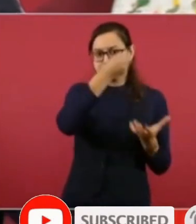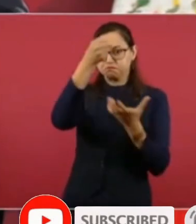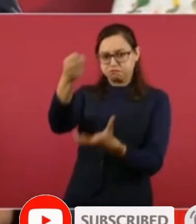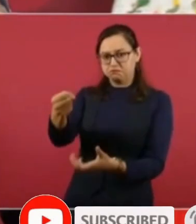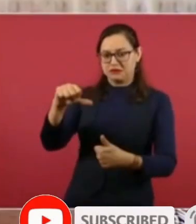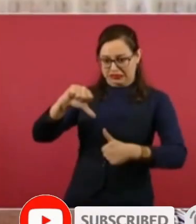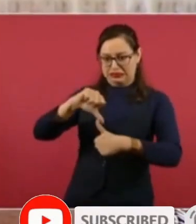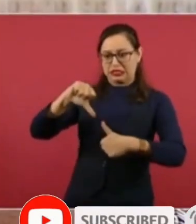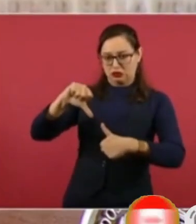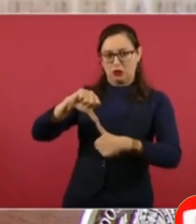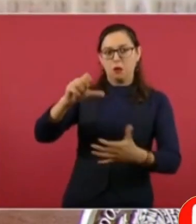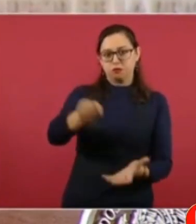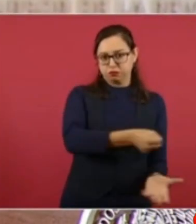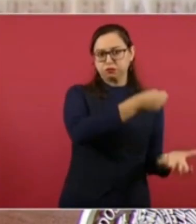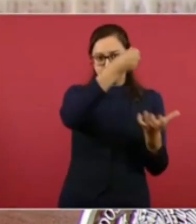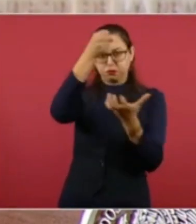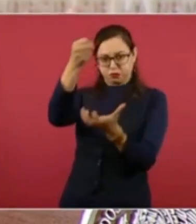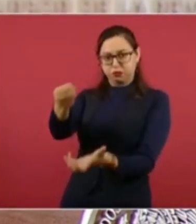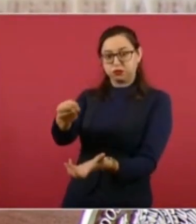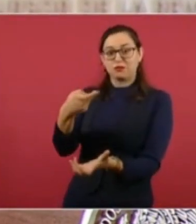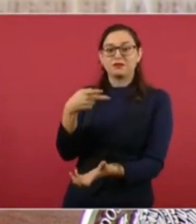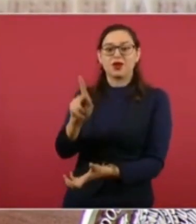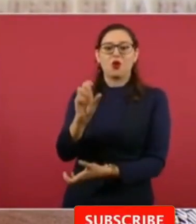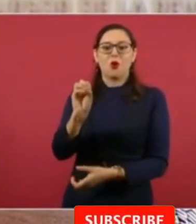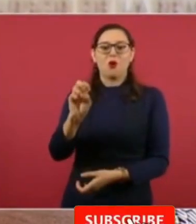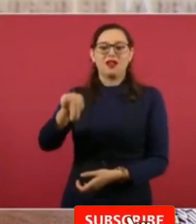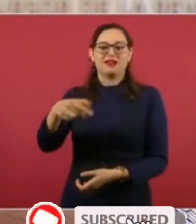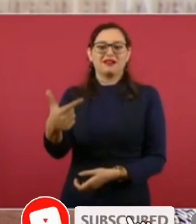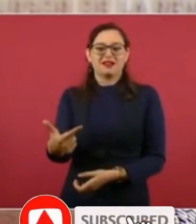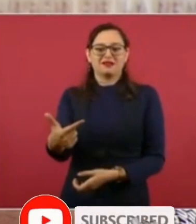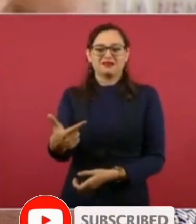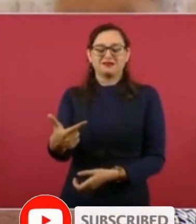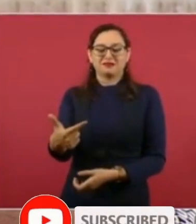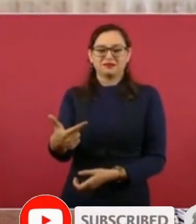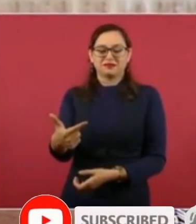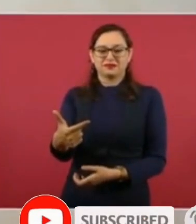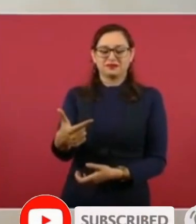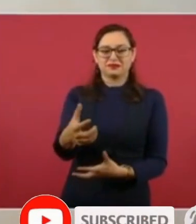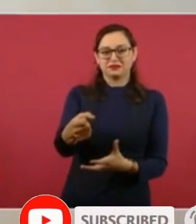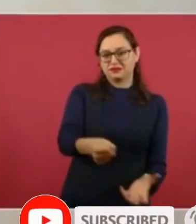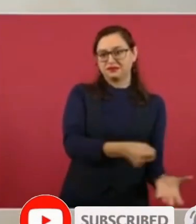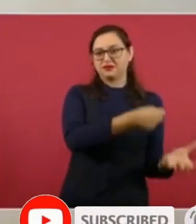que cobran incluso un porcentaje por el servicio